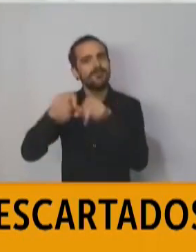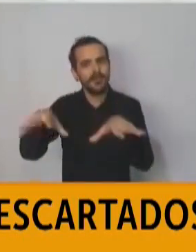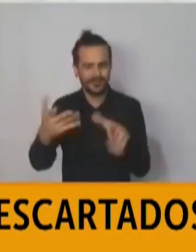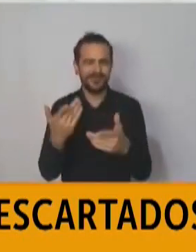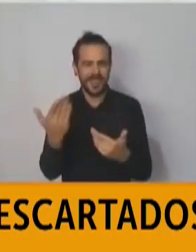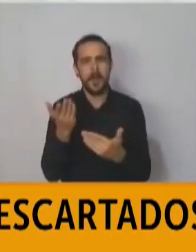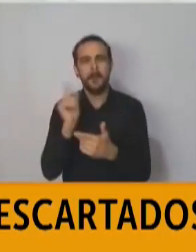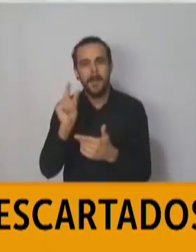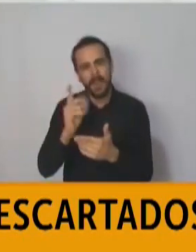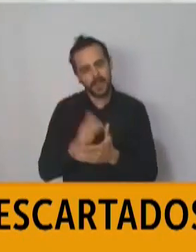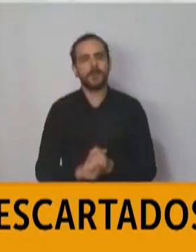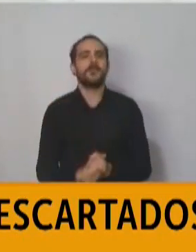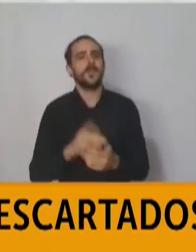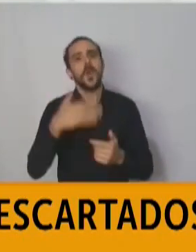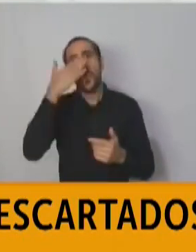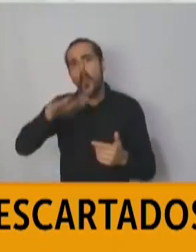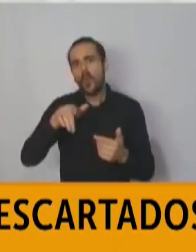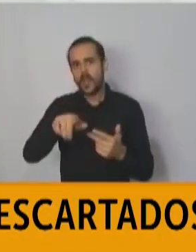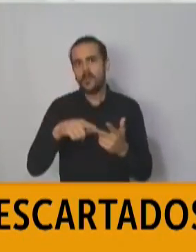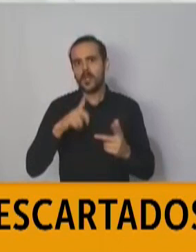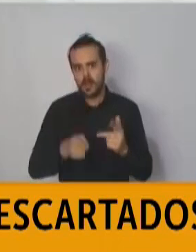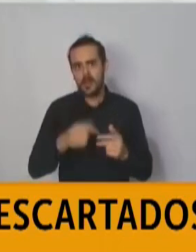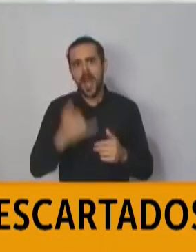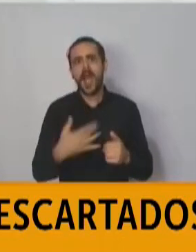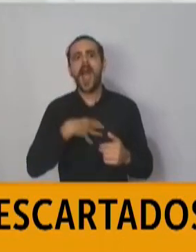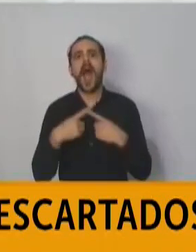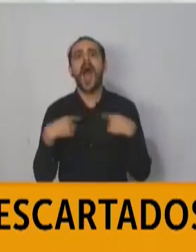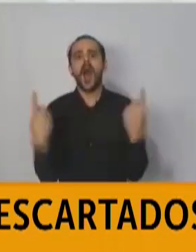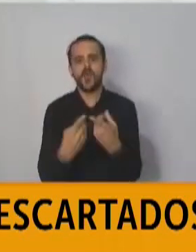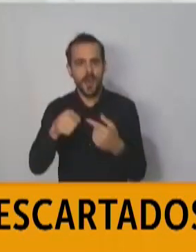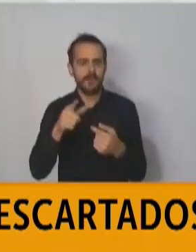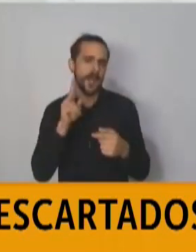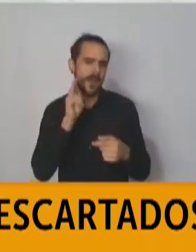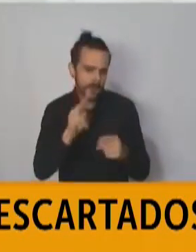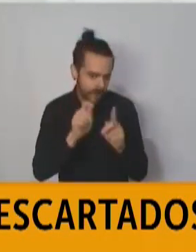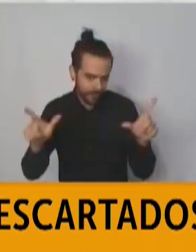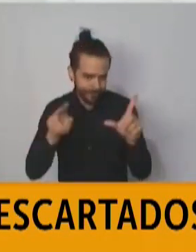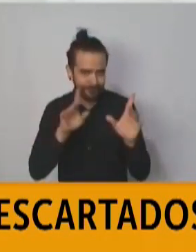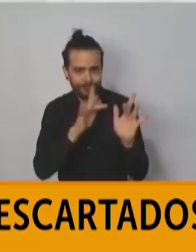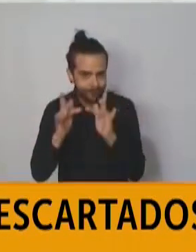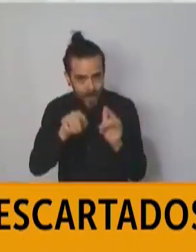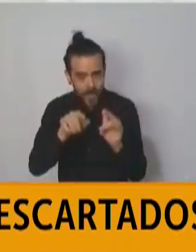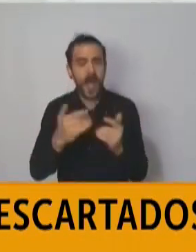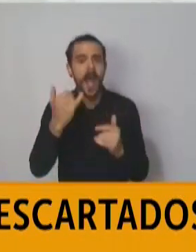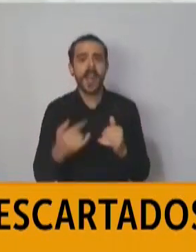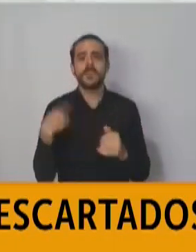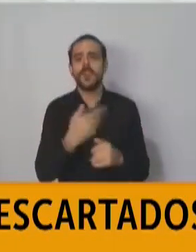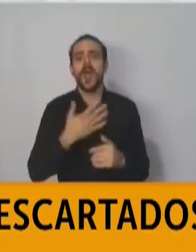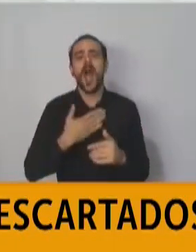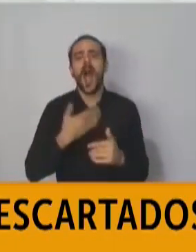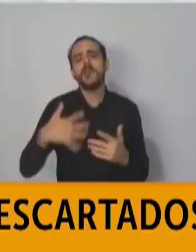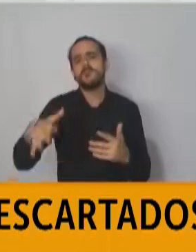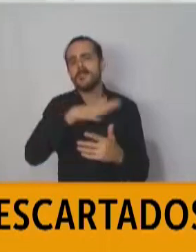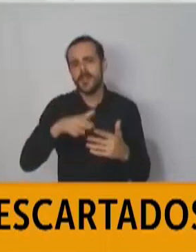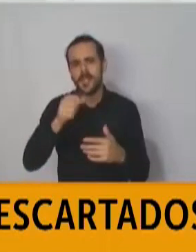habilitando aulas virtuales en nuestro portal Atamá, que nos permite también justamente tener un espacio